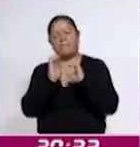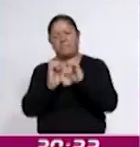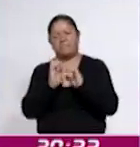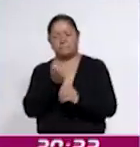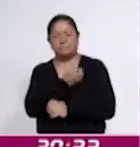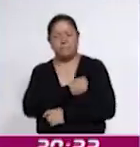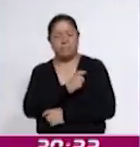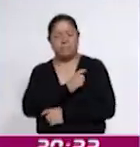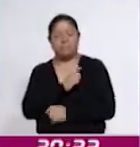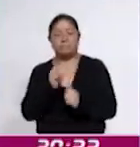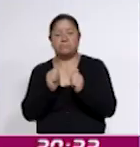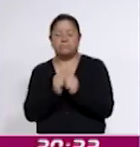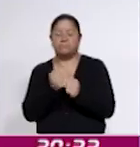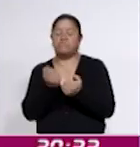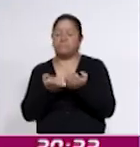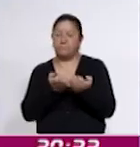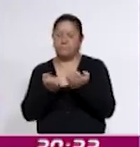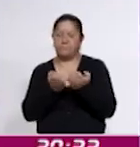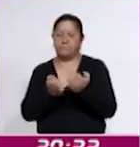través de la actividad física.